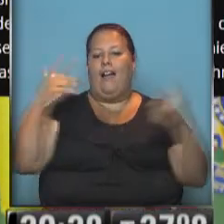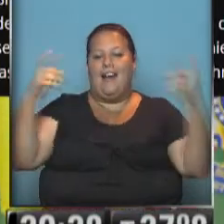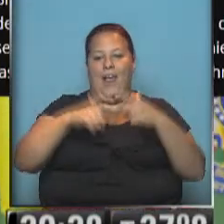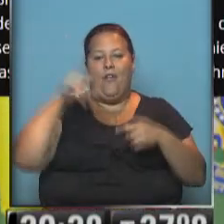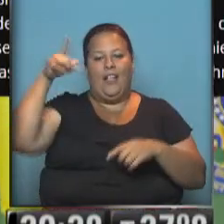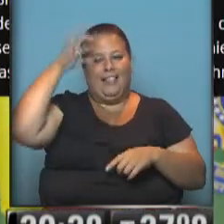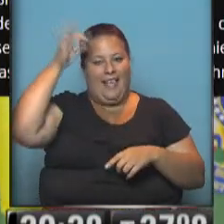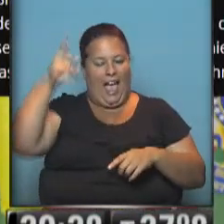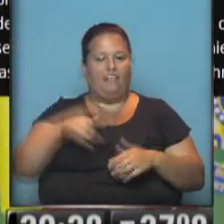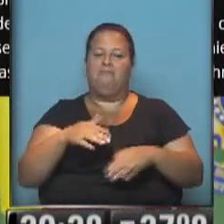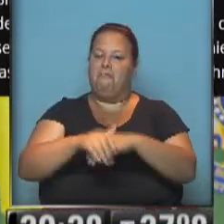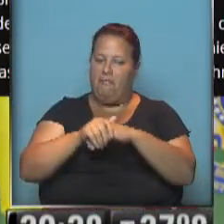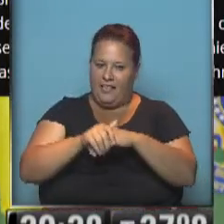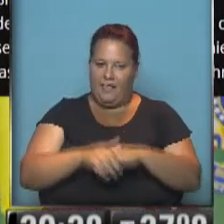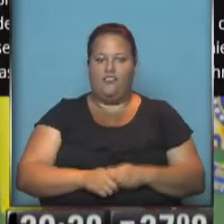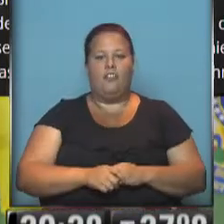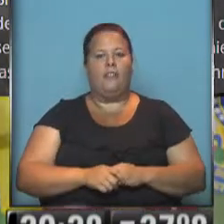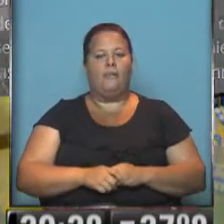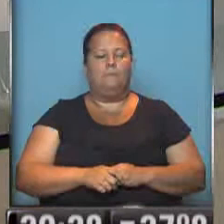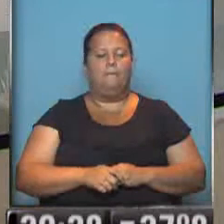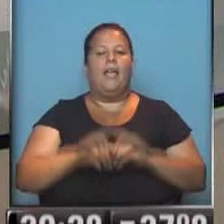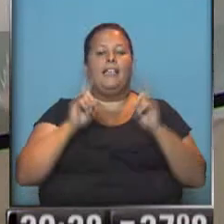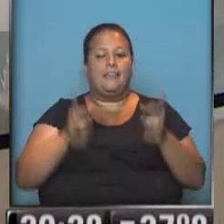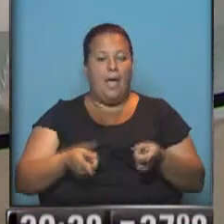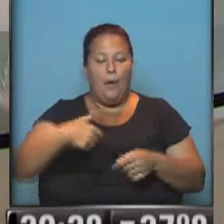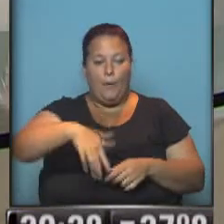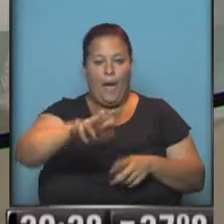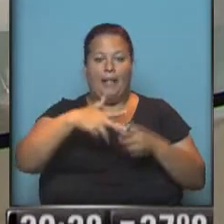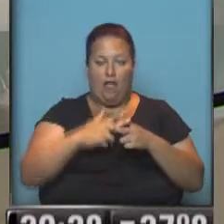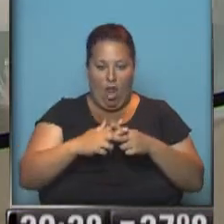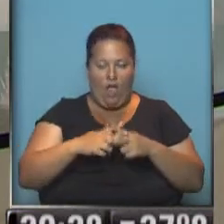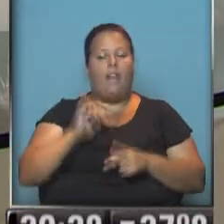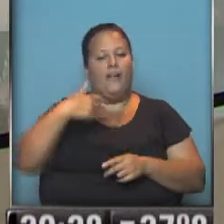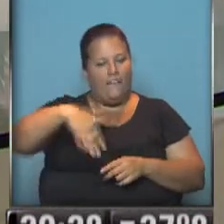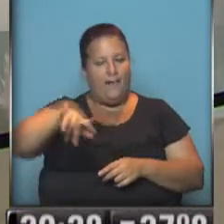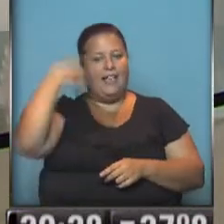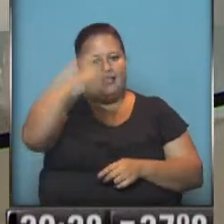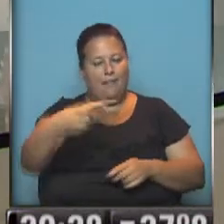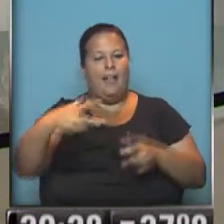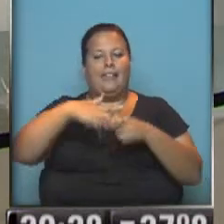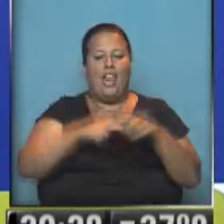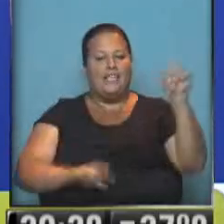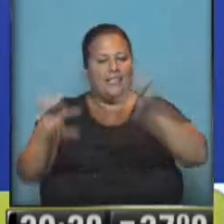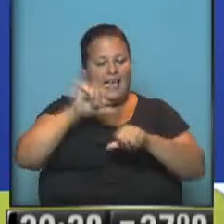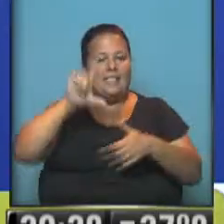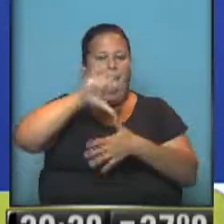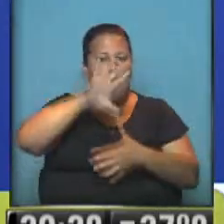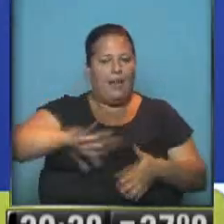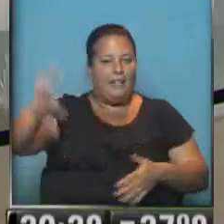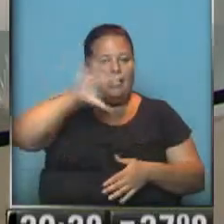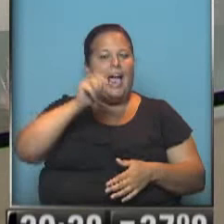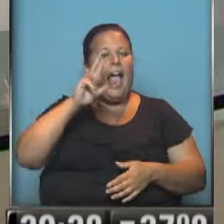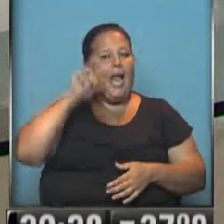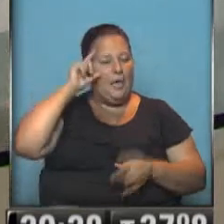El Cervantes. Felicitaciones, Pedro. Y también se viene el de tecnología. Viene uno la semana que viene, Ciencia y Tecnología de América Latina y el Caribe.